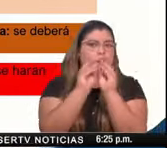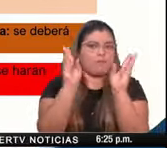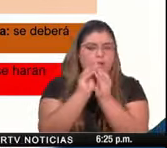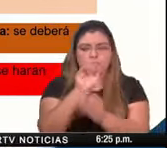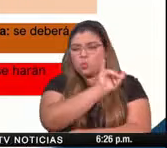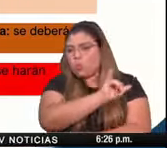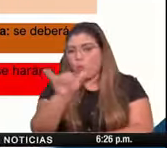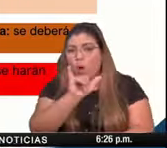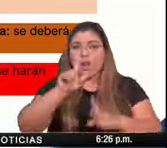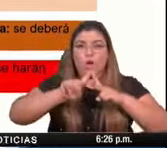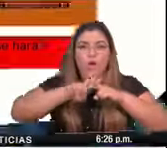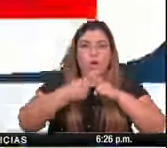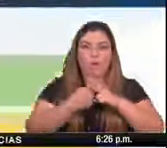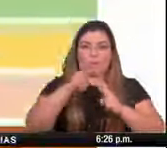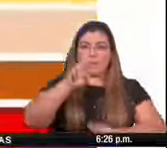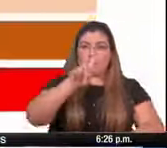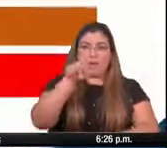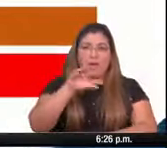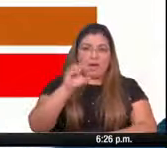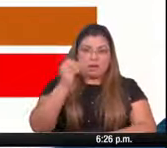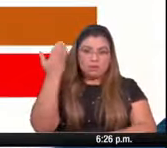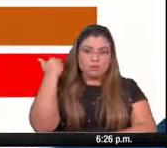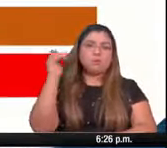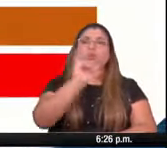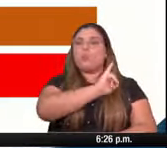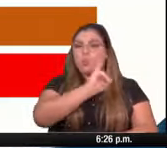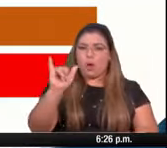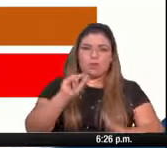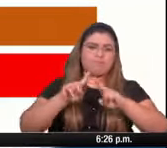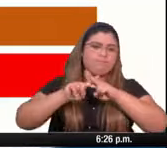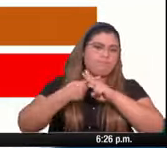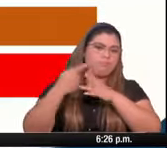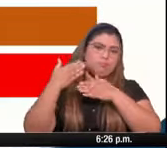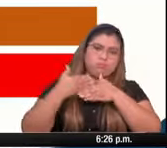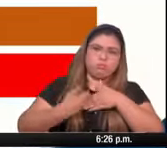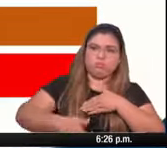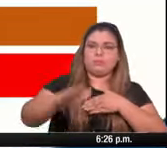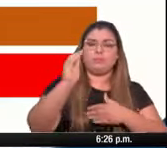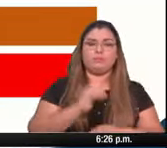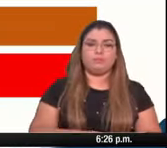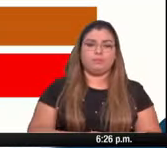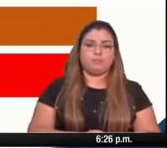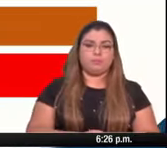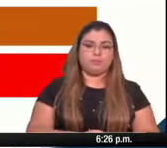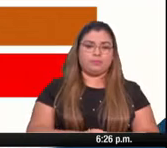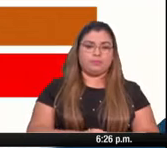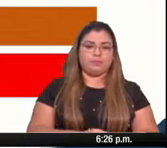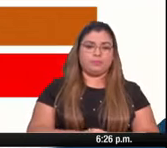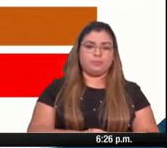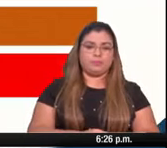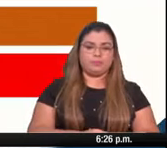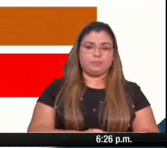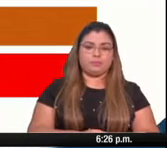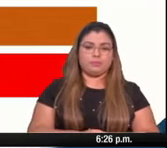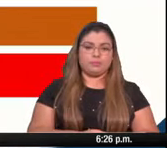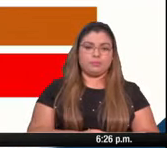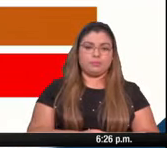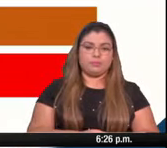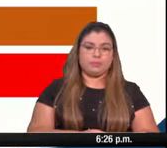teníamos al inicio de la pandemia en el segundo pilar que está dedicado a la trazabilidad